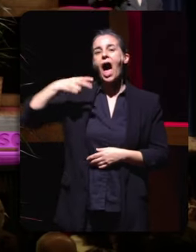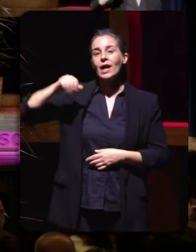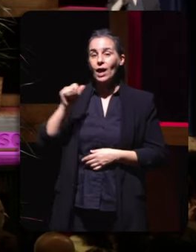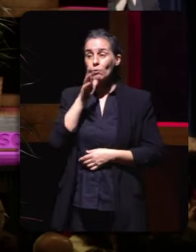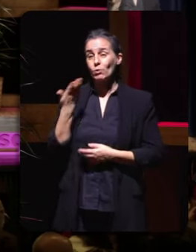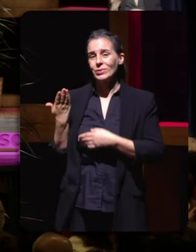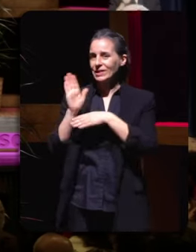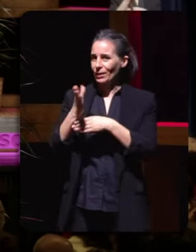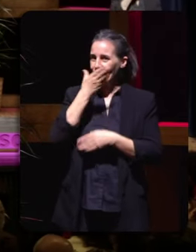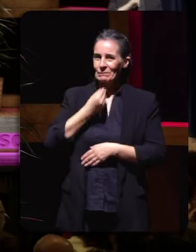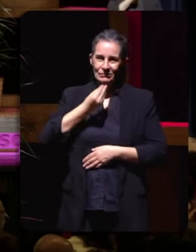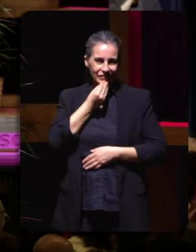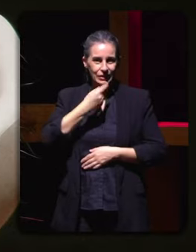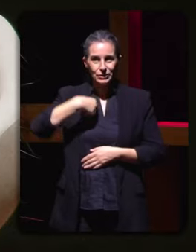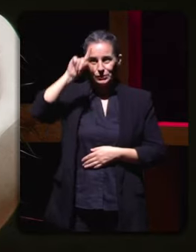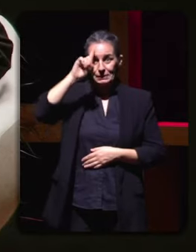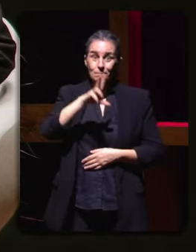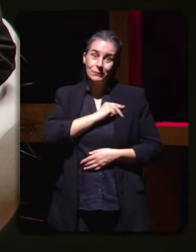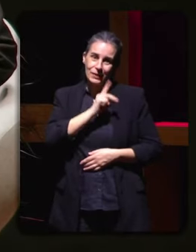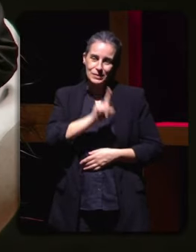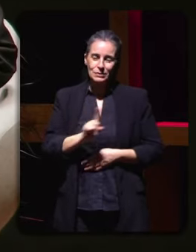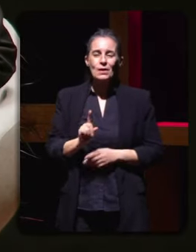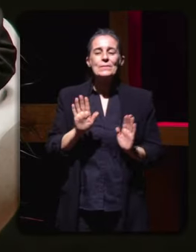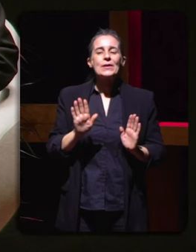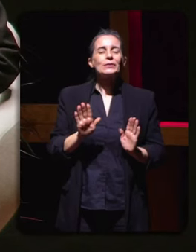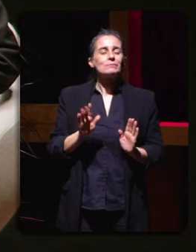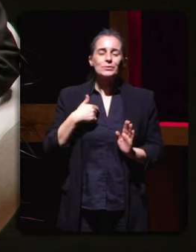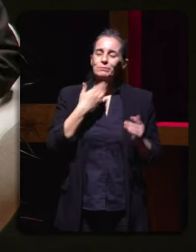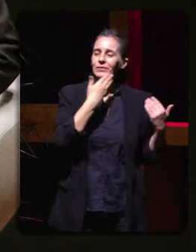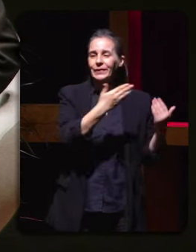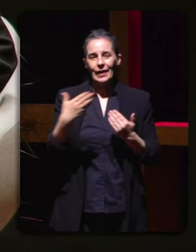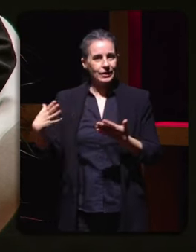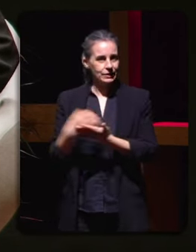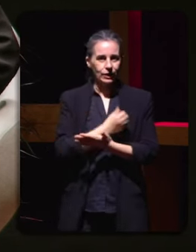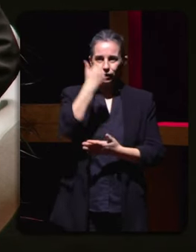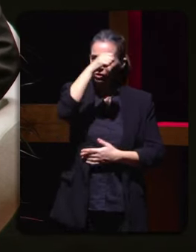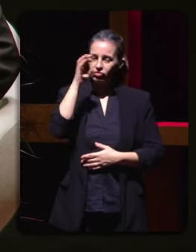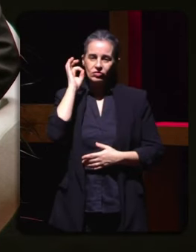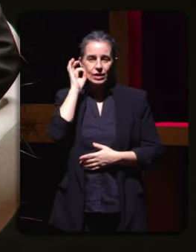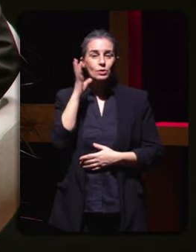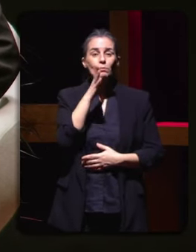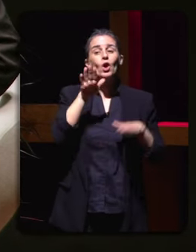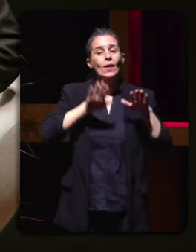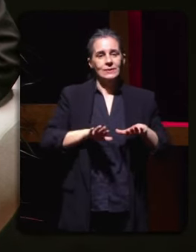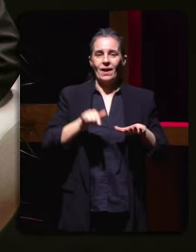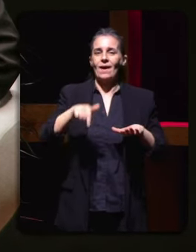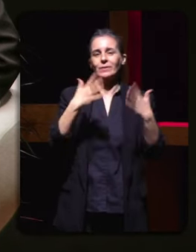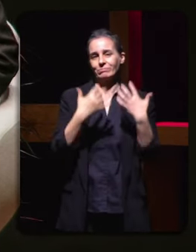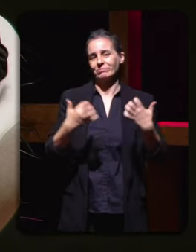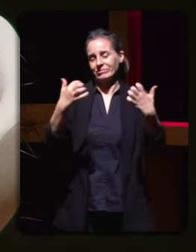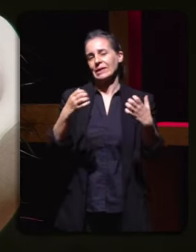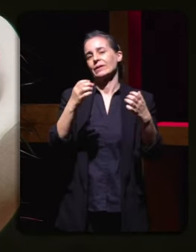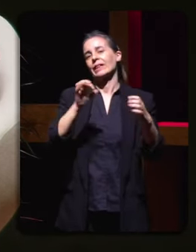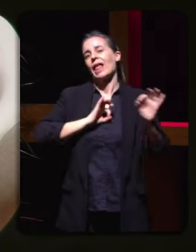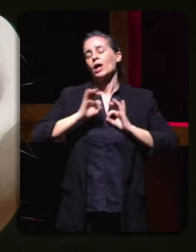presentación tan bonita que non sei se merezo. En todo caso, moitísimas gracias a todos, a todas, por estaros aquí no Teatro